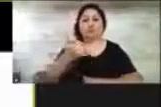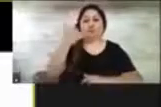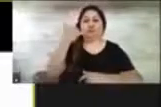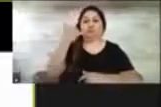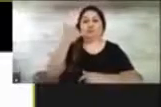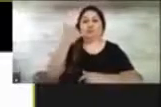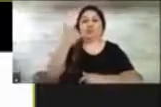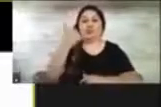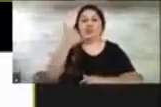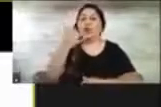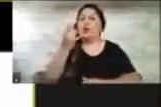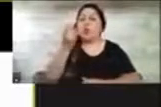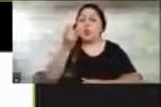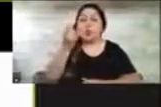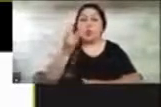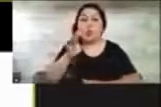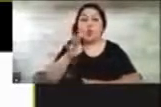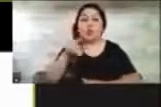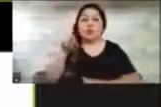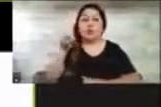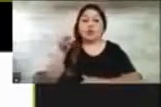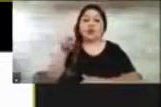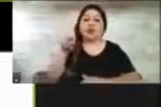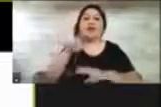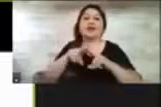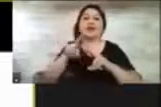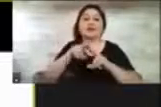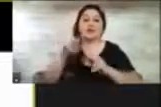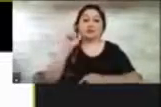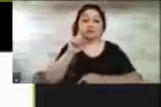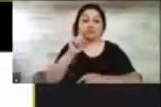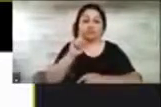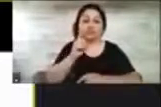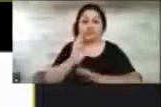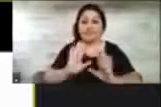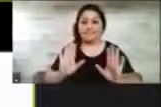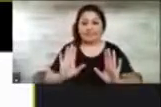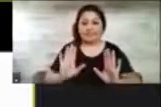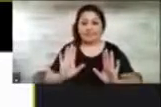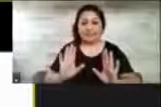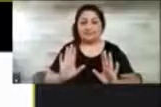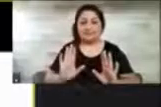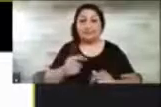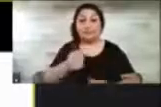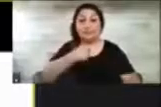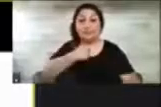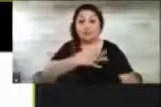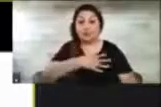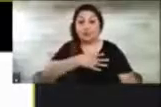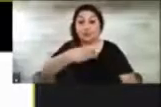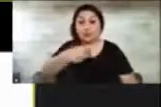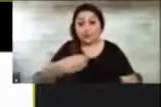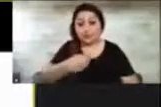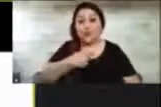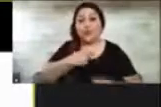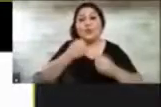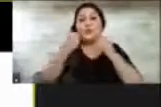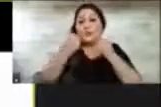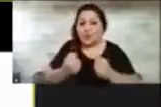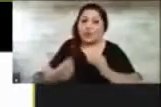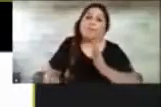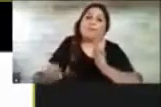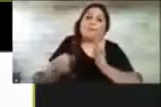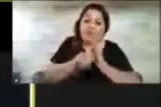con este teléfono. No puede hacer más nada. ¿Ya? Ahora, yo como hijo puedo hacer muchas cosas con este teléfono.